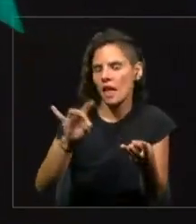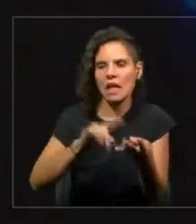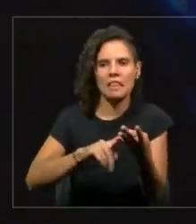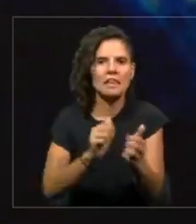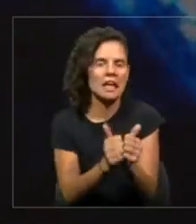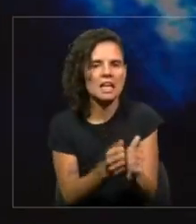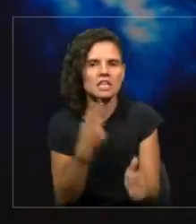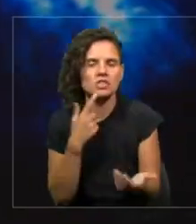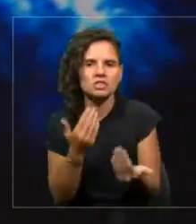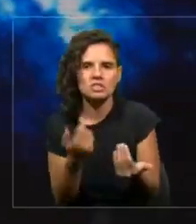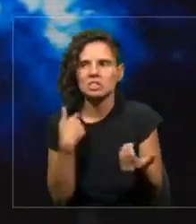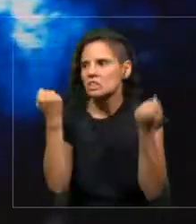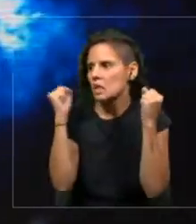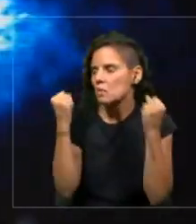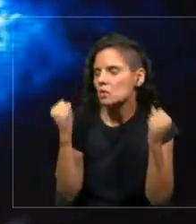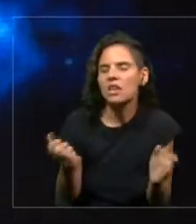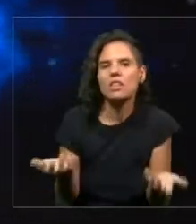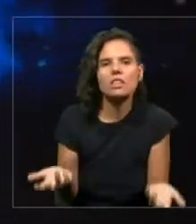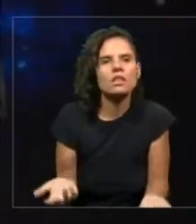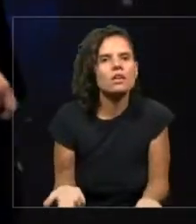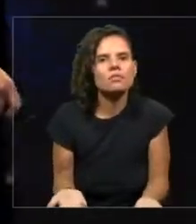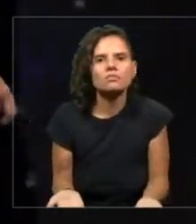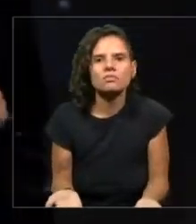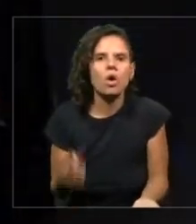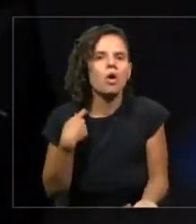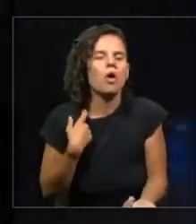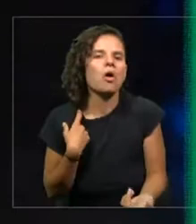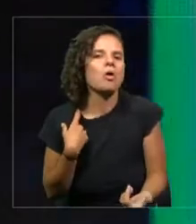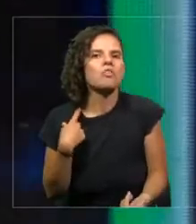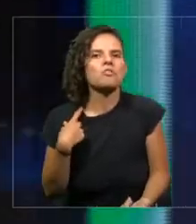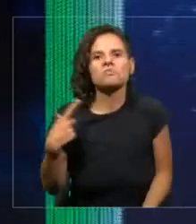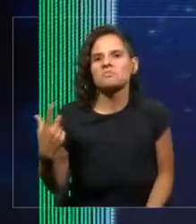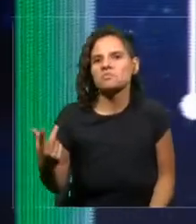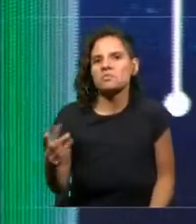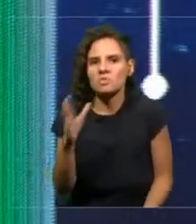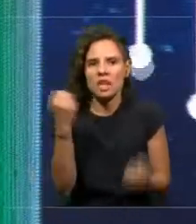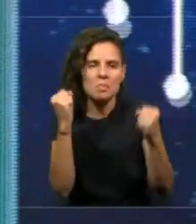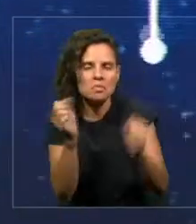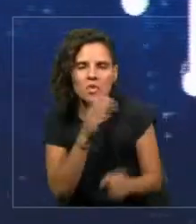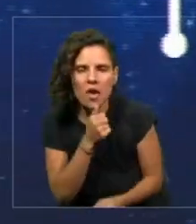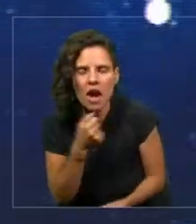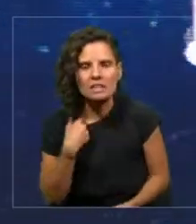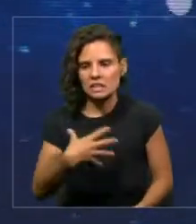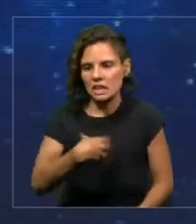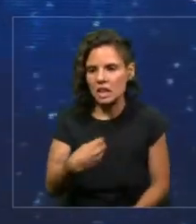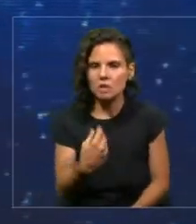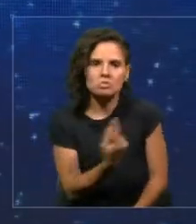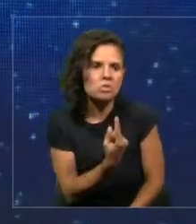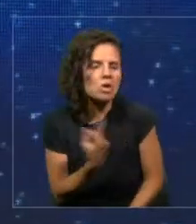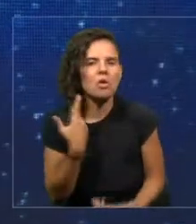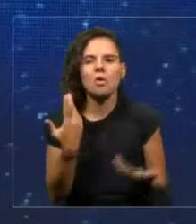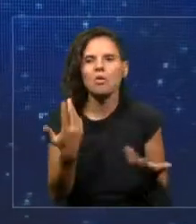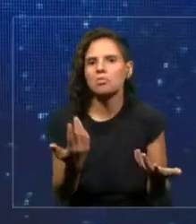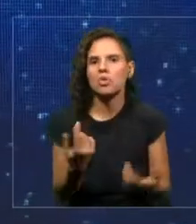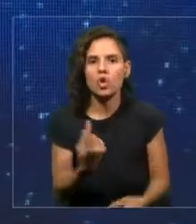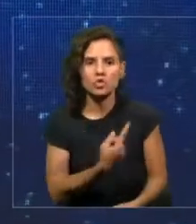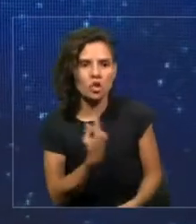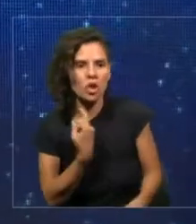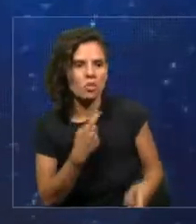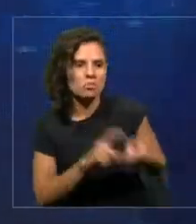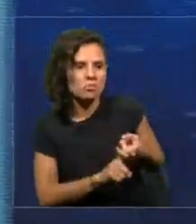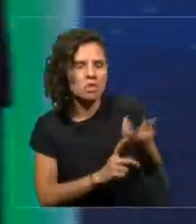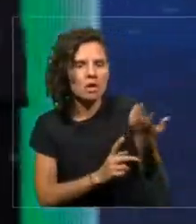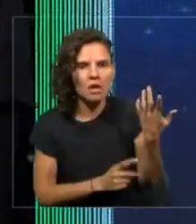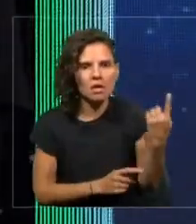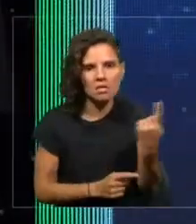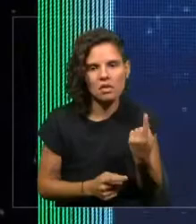deportista, si no haces nunca ningún deporte, si tienes hijos, si eres soltero, si eres soltero con alguna pareja, si tienes